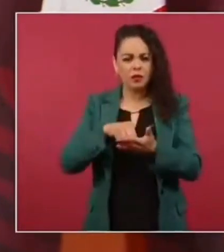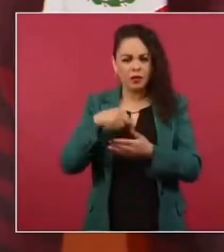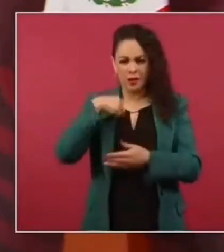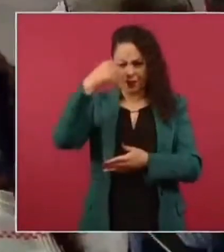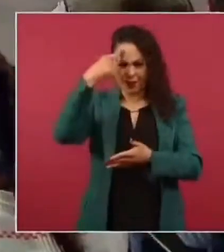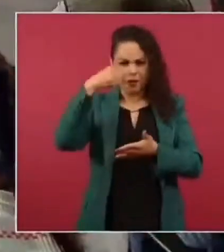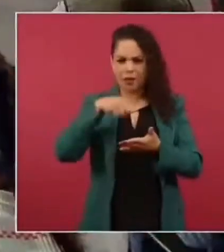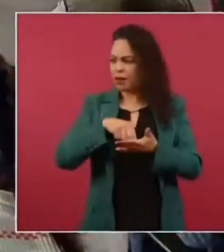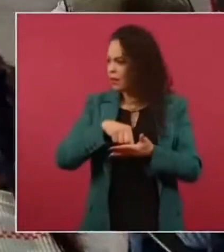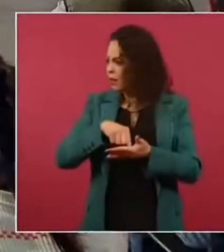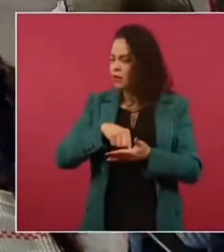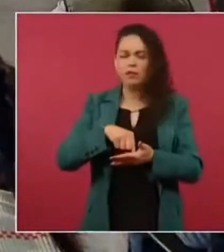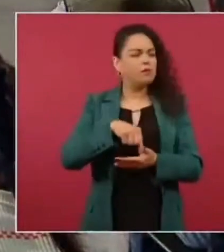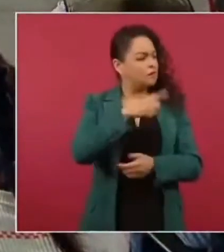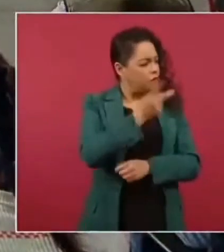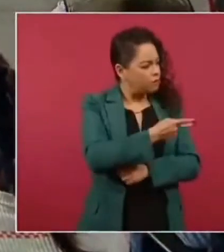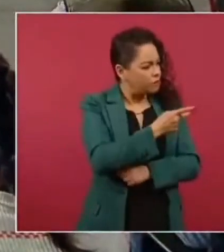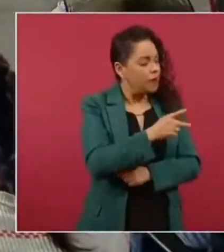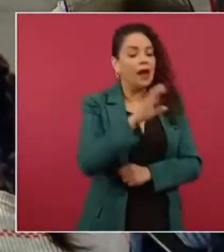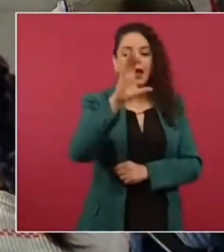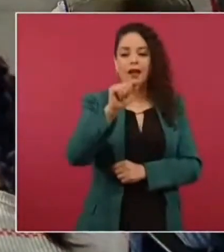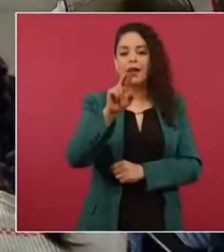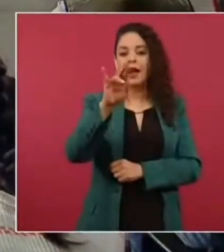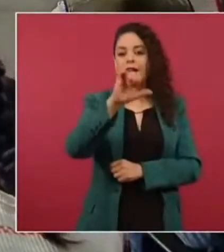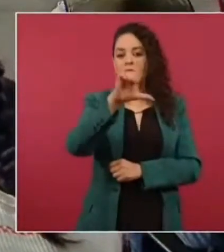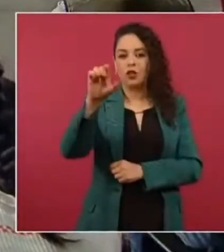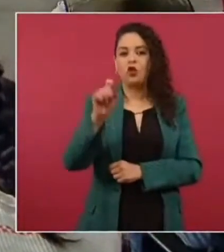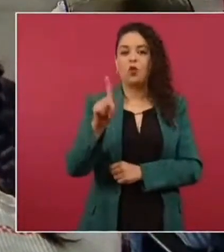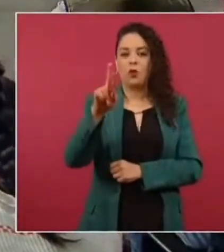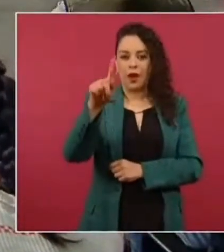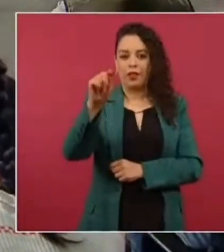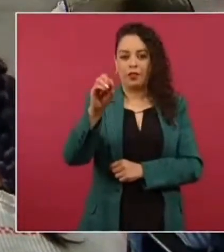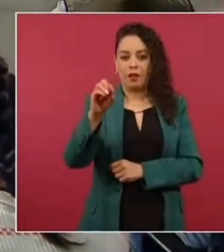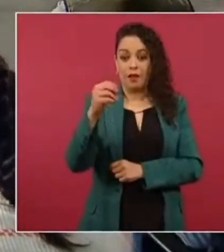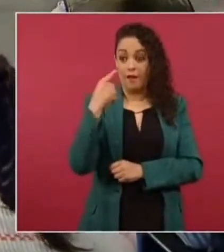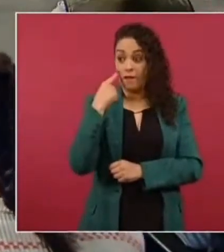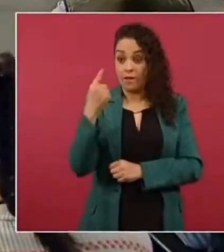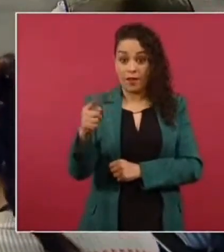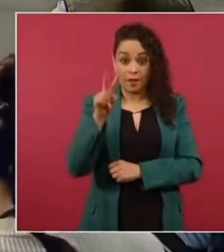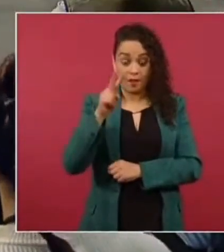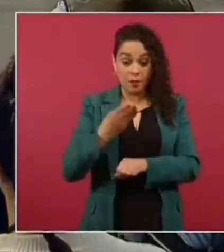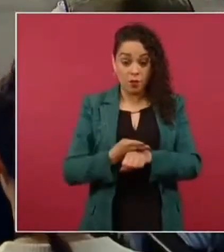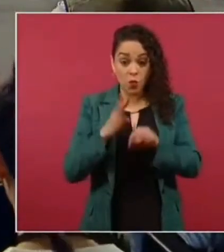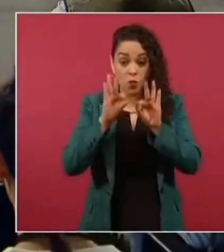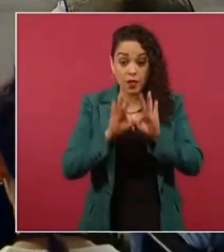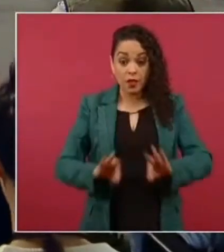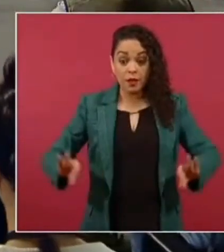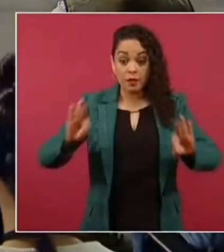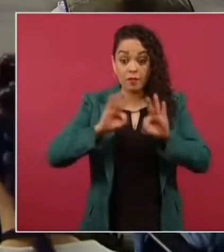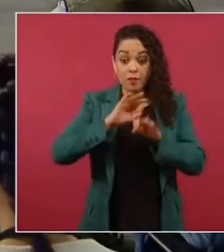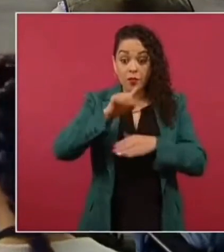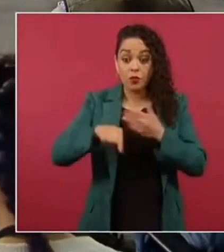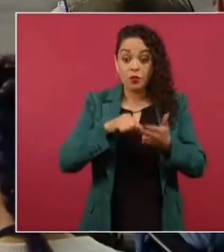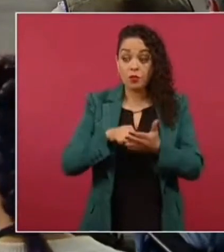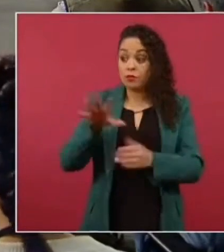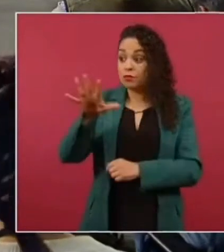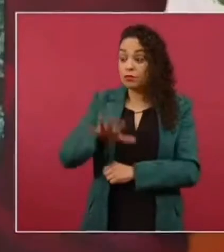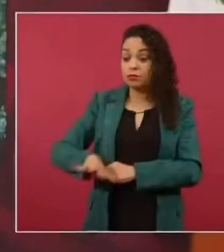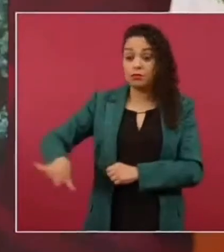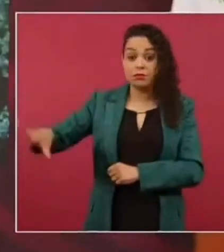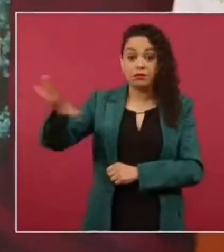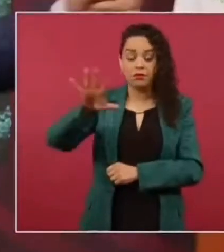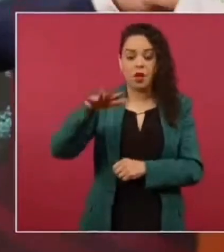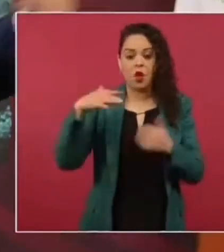para que vean lo importante que tienen la importancia que tienen estas obras para la gente